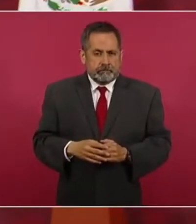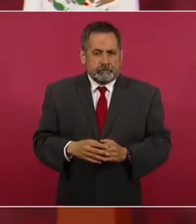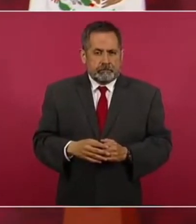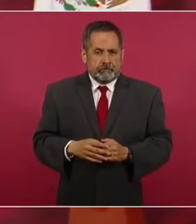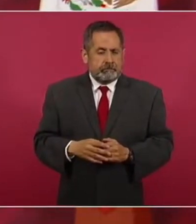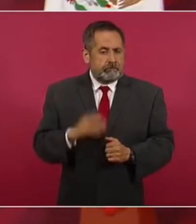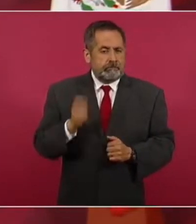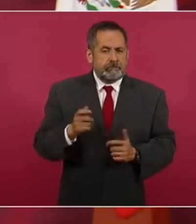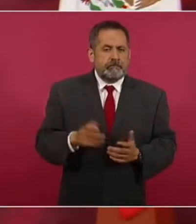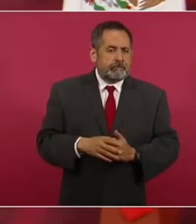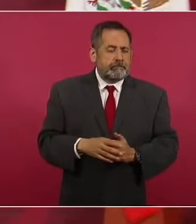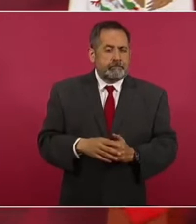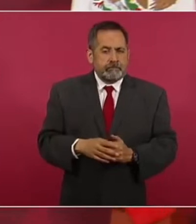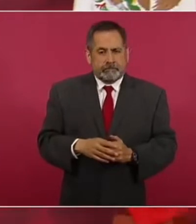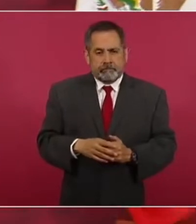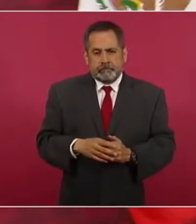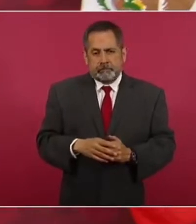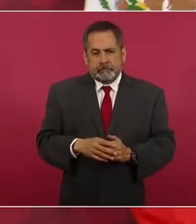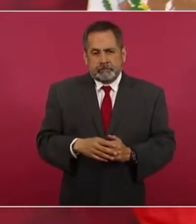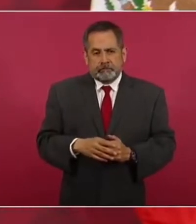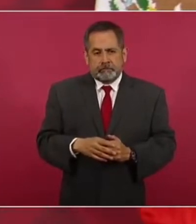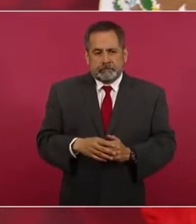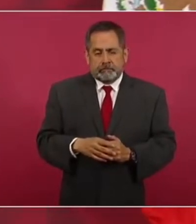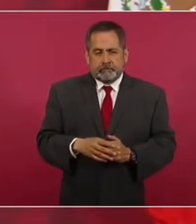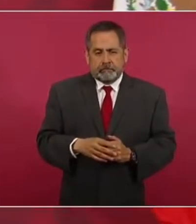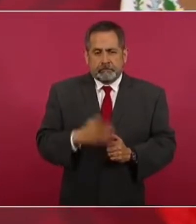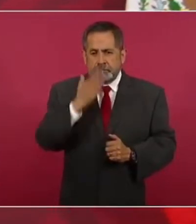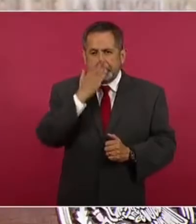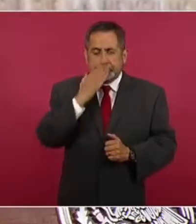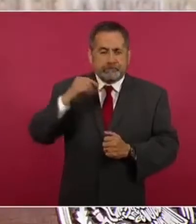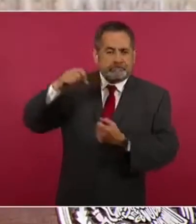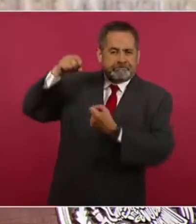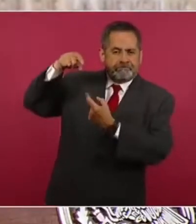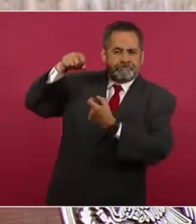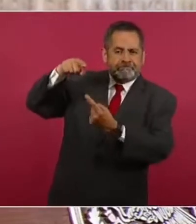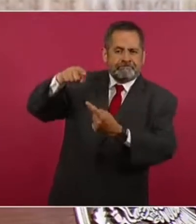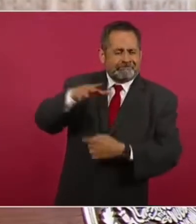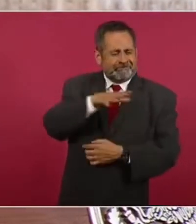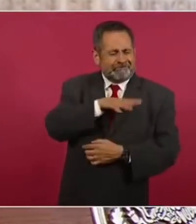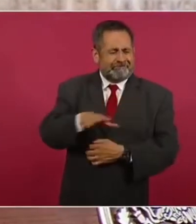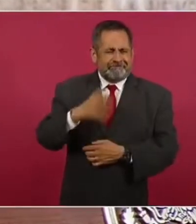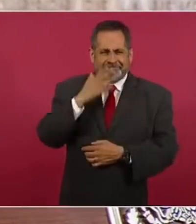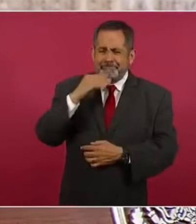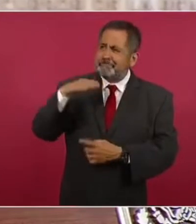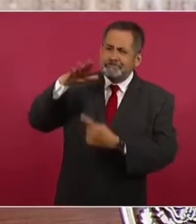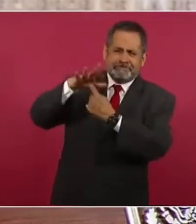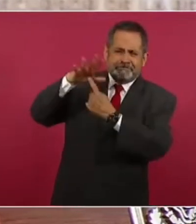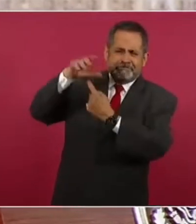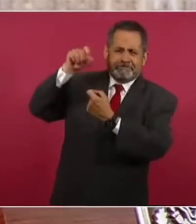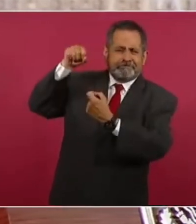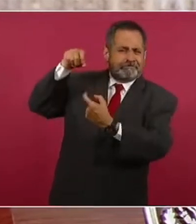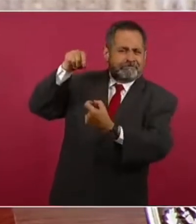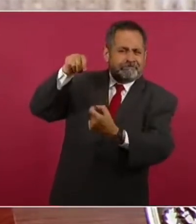aunque parezca increíble, no hay satélites para